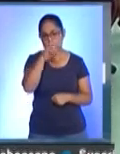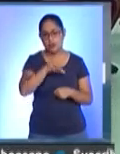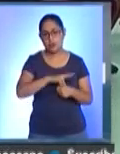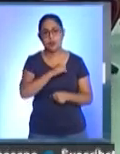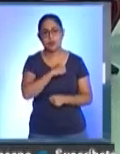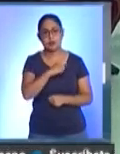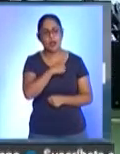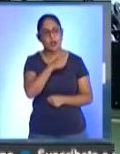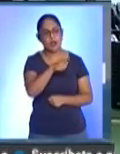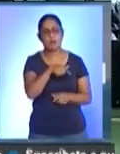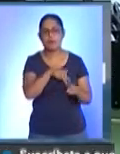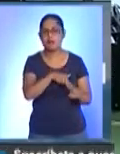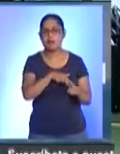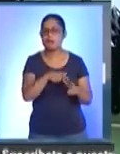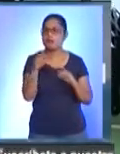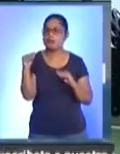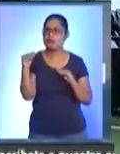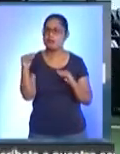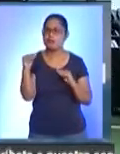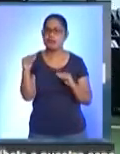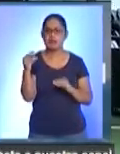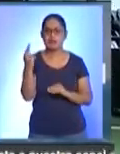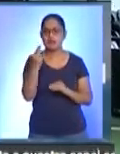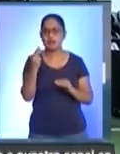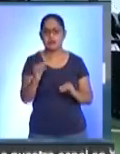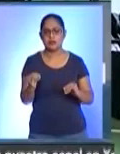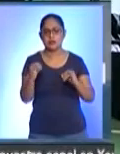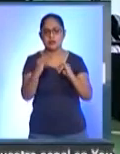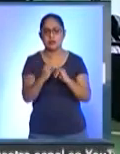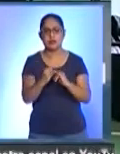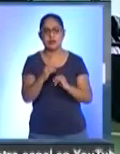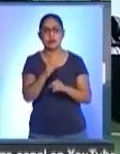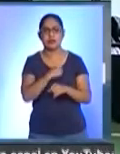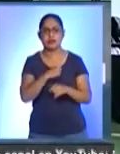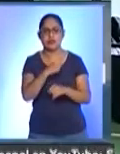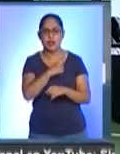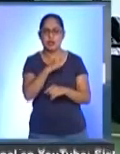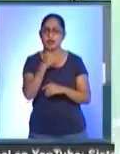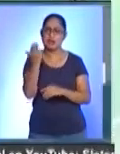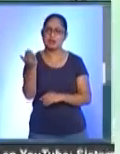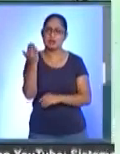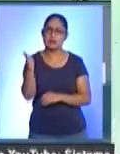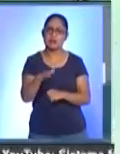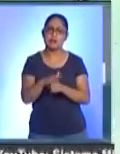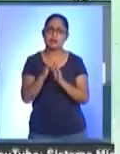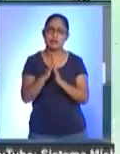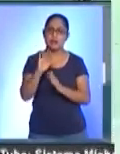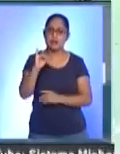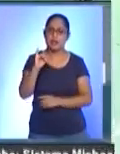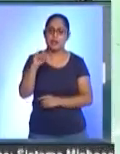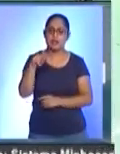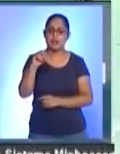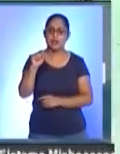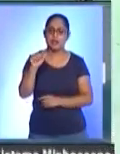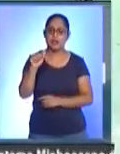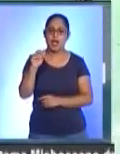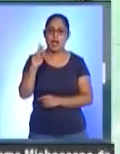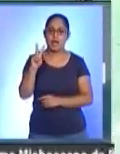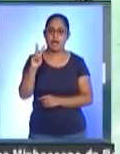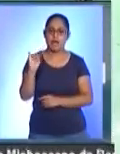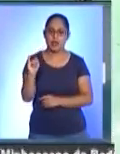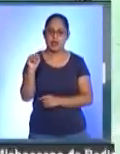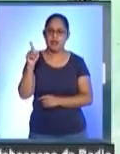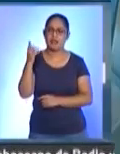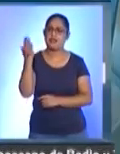Michoacán continúa en gestión directamente con el Instituto de Salud para el Bienestar, el Insabi. Y lo que saben hasta ahora, dijo el director de